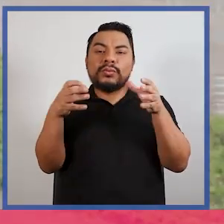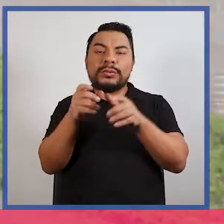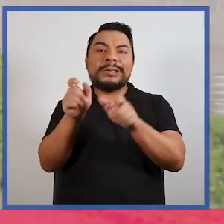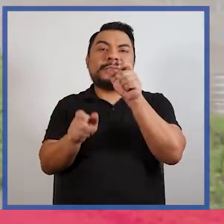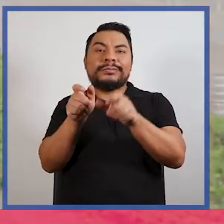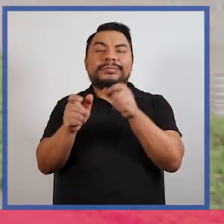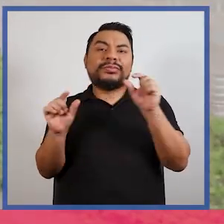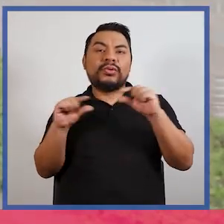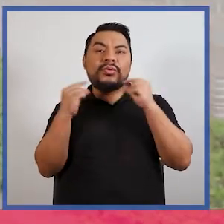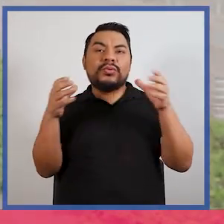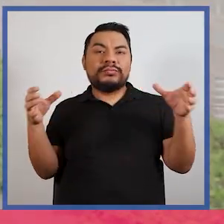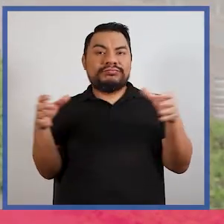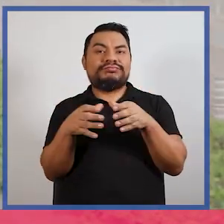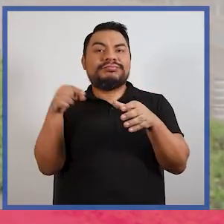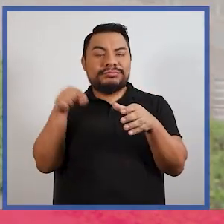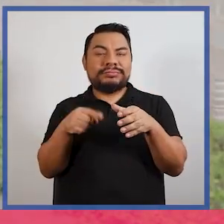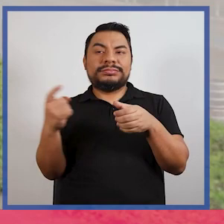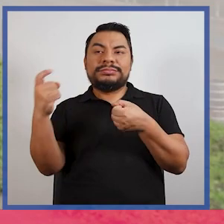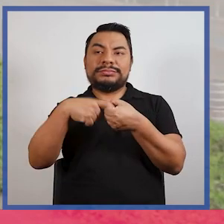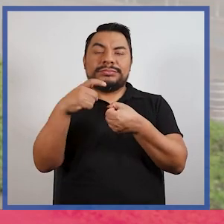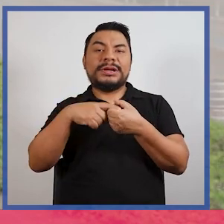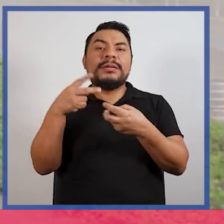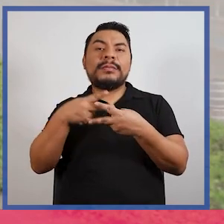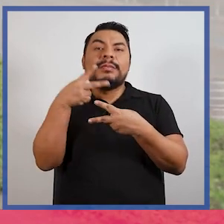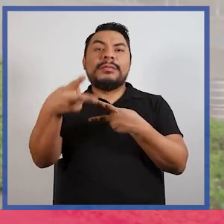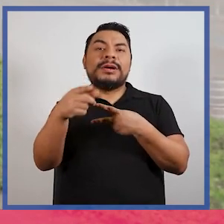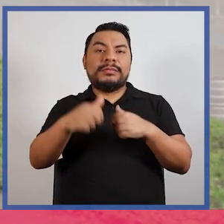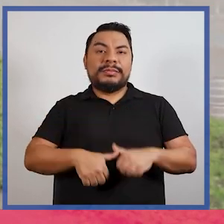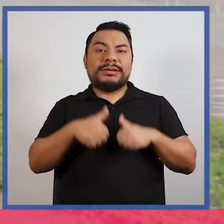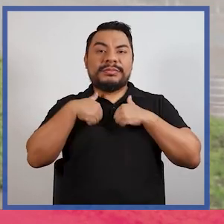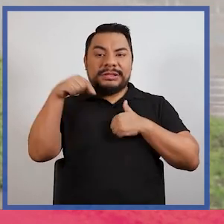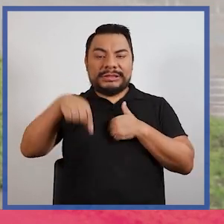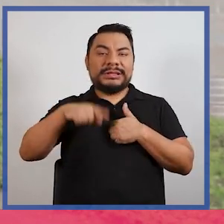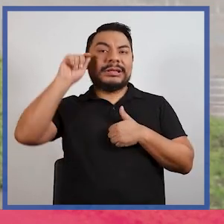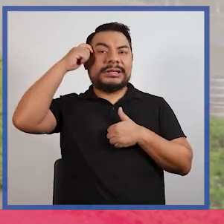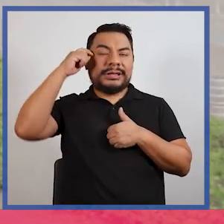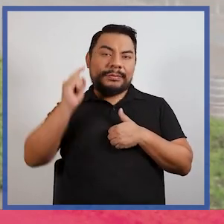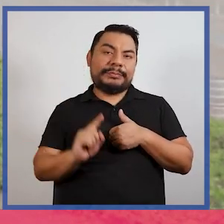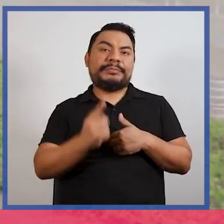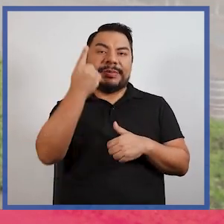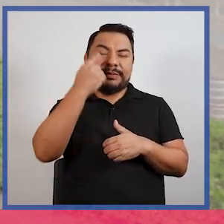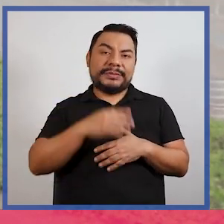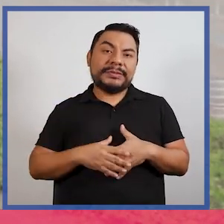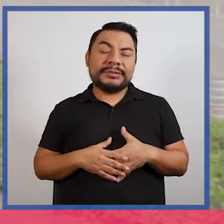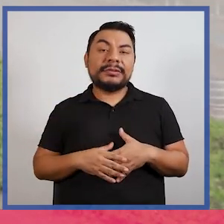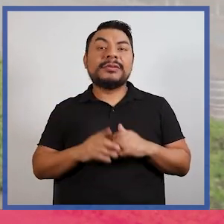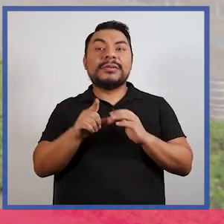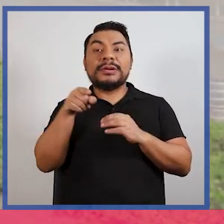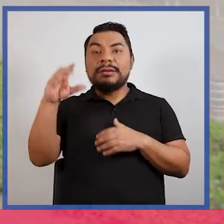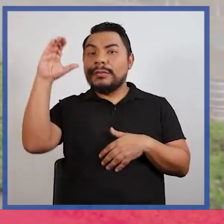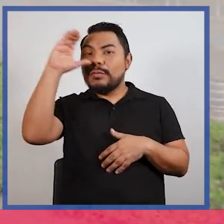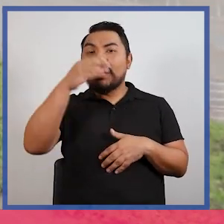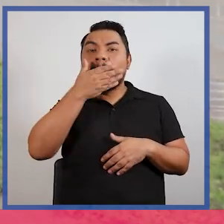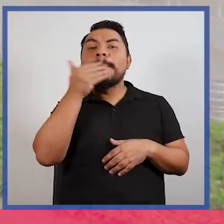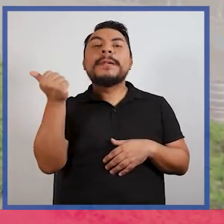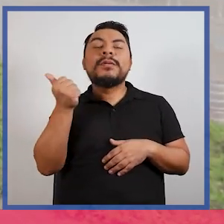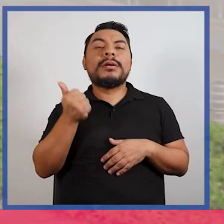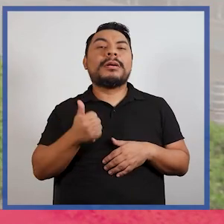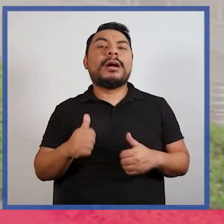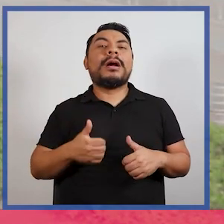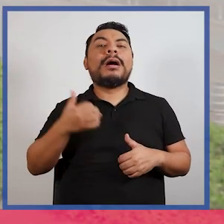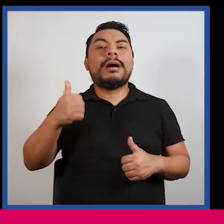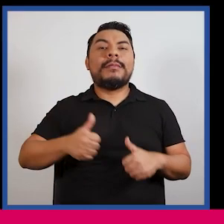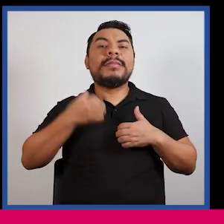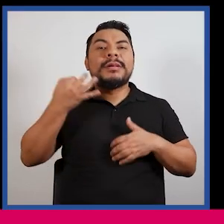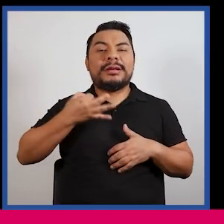ciudadano, integrado por vecinos del distrito principalmente, que buscamos mejorar la calidad de